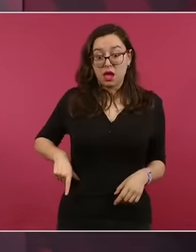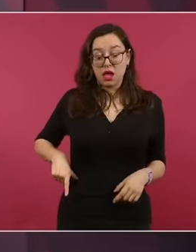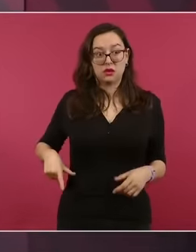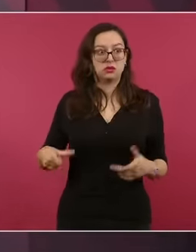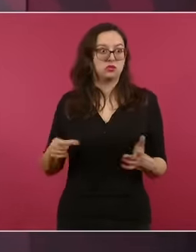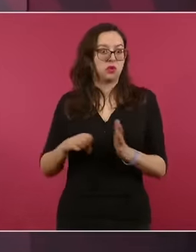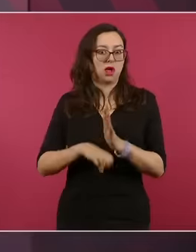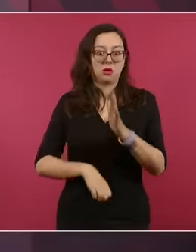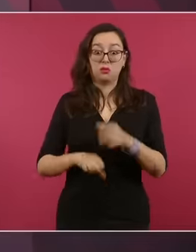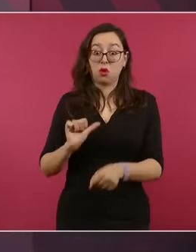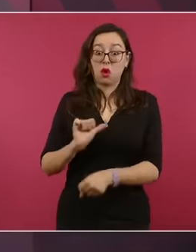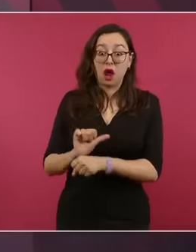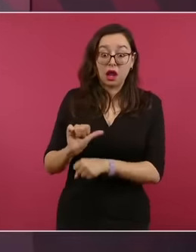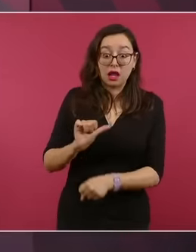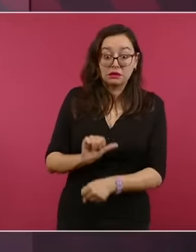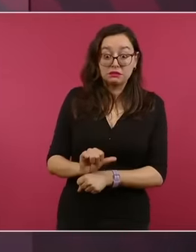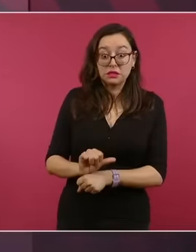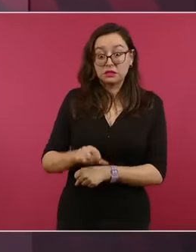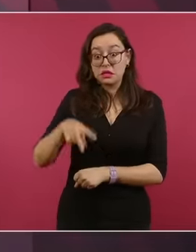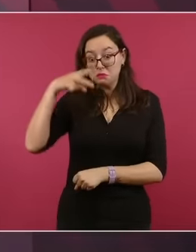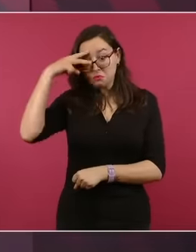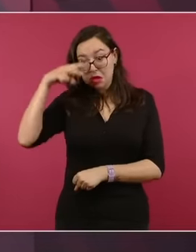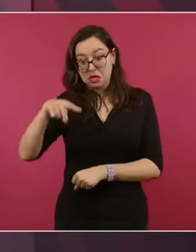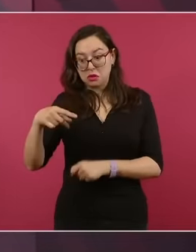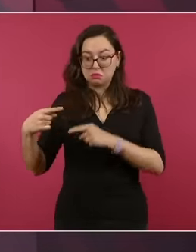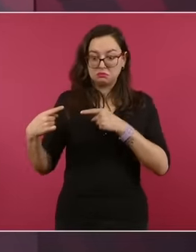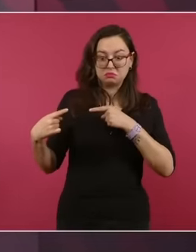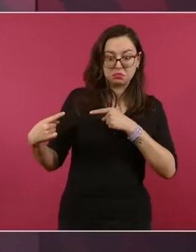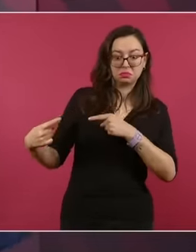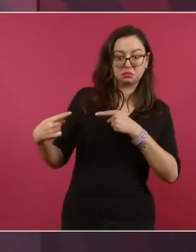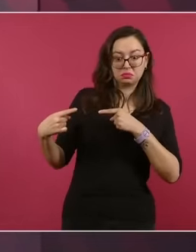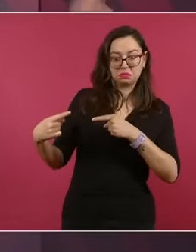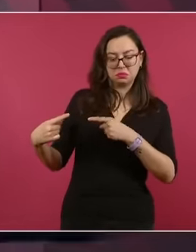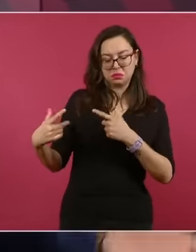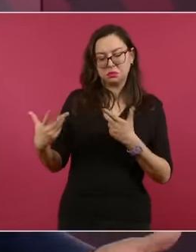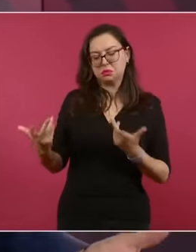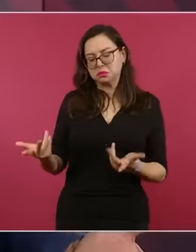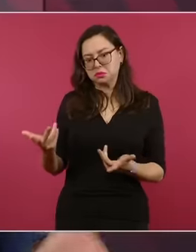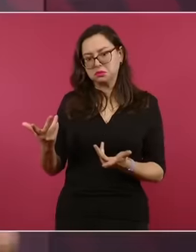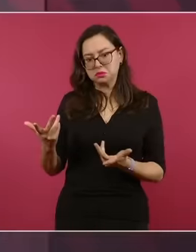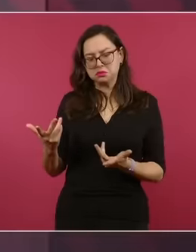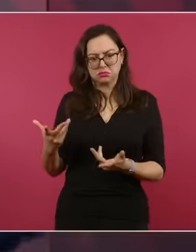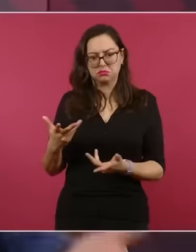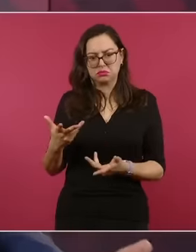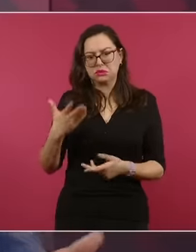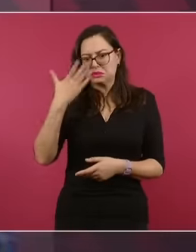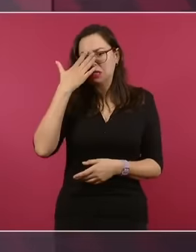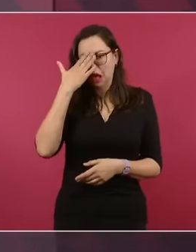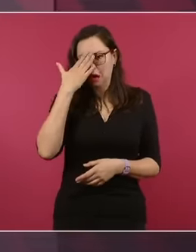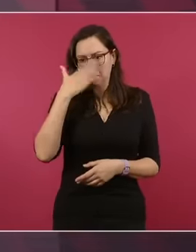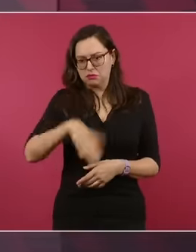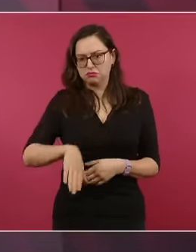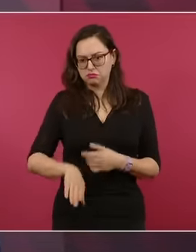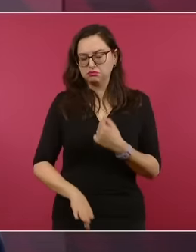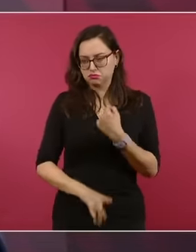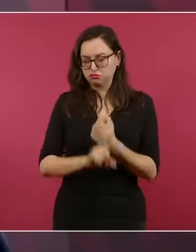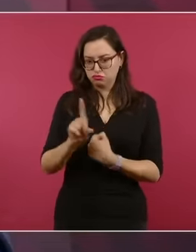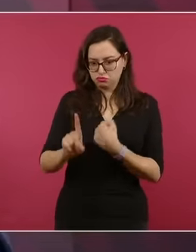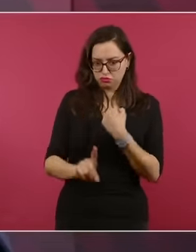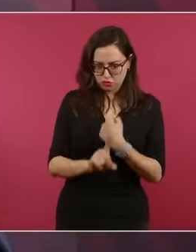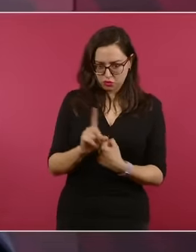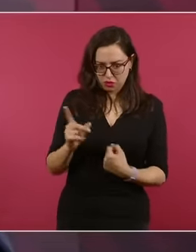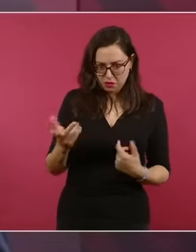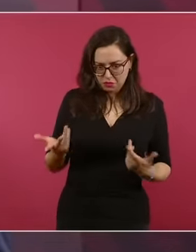Argentina con México, que es de dominio público, es notorio que tenemos